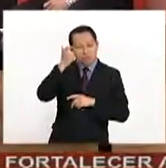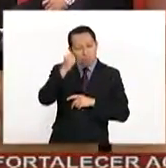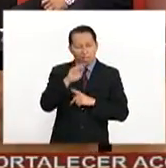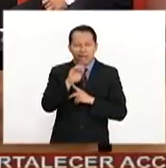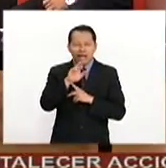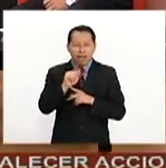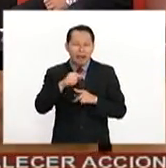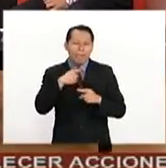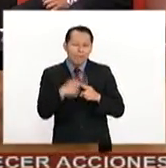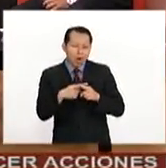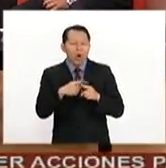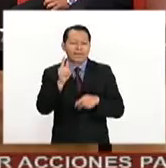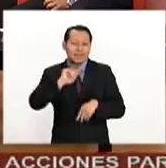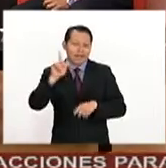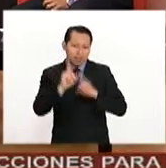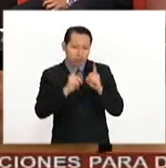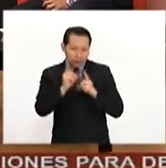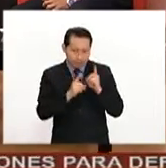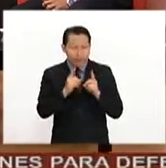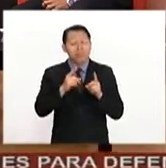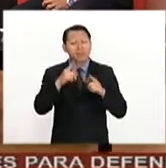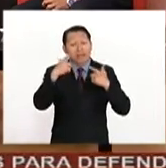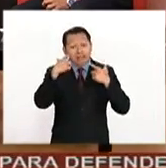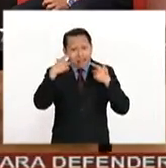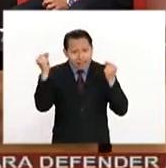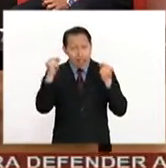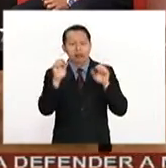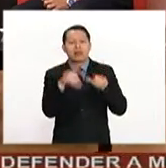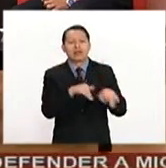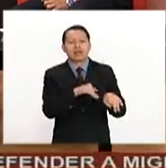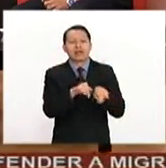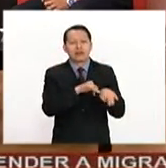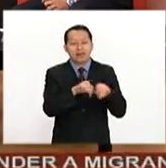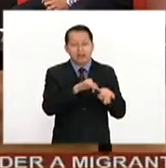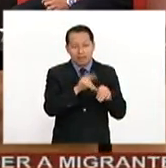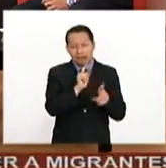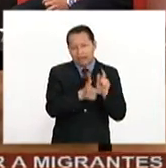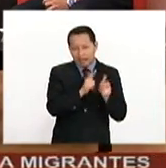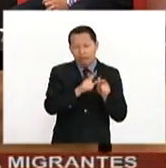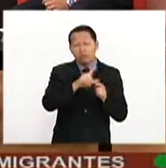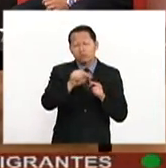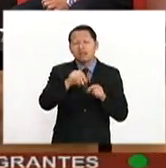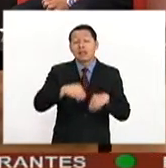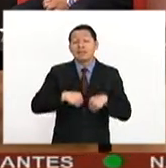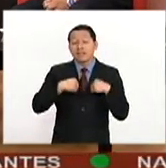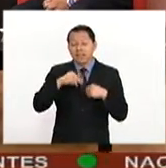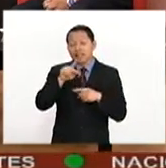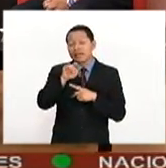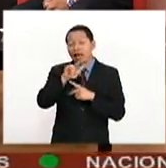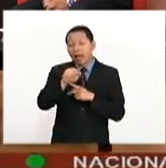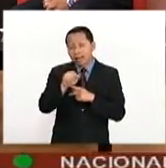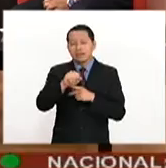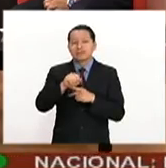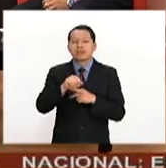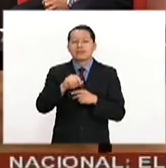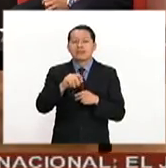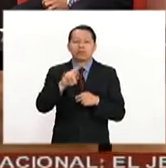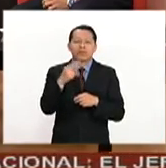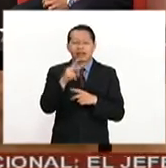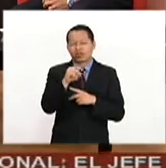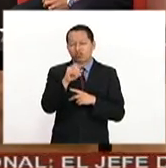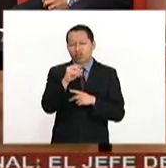una vez graduado, pues ya me ofrecieron trabajo en Texas, me fui a vivir a Dallas, de ahí hice una maestría en administración en la Universidad de Thunderbird,